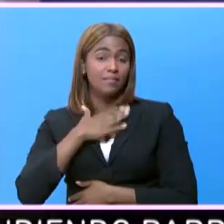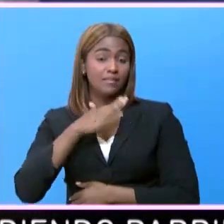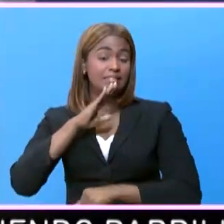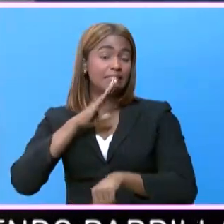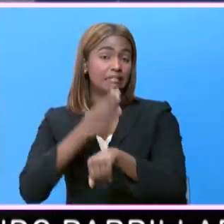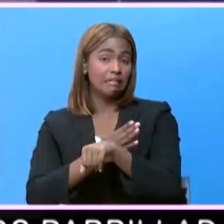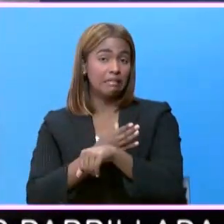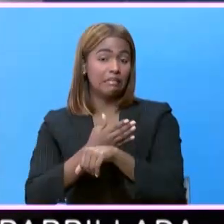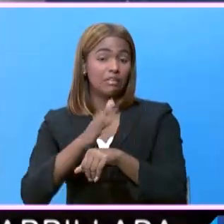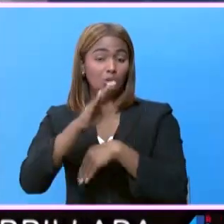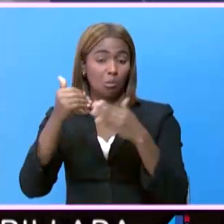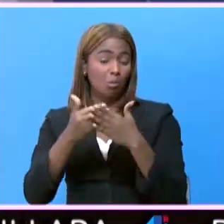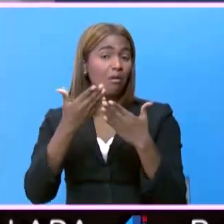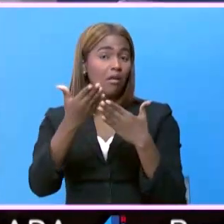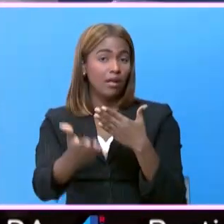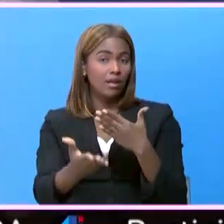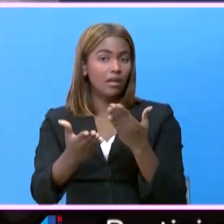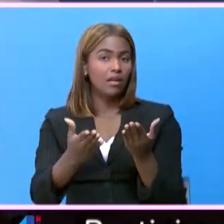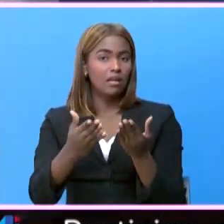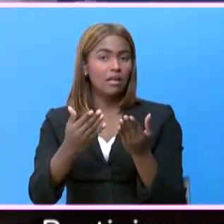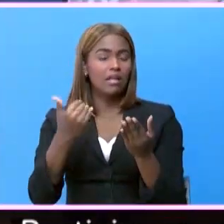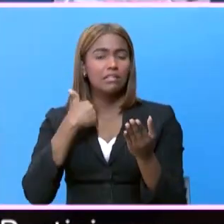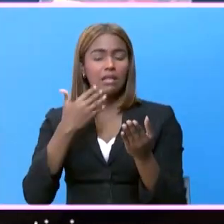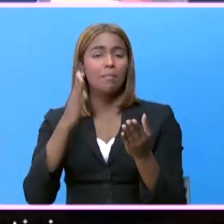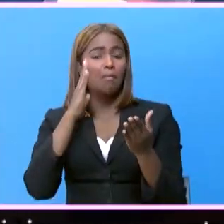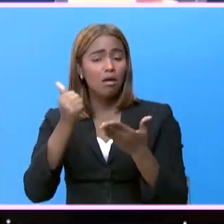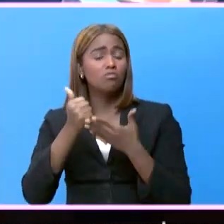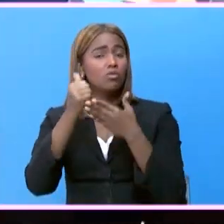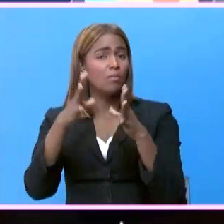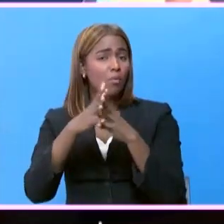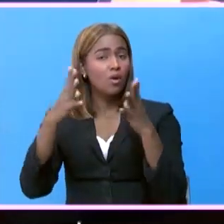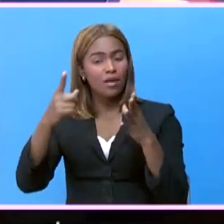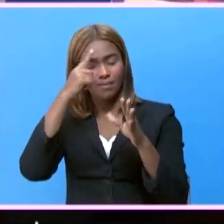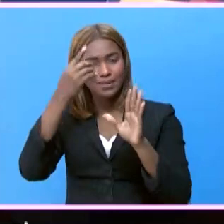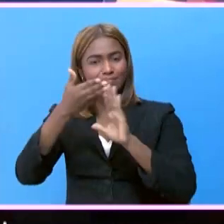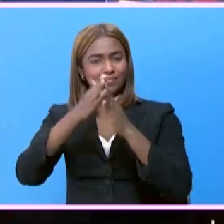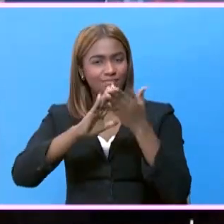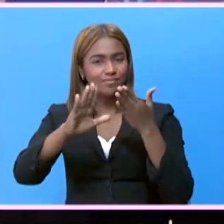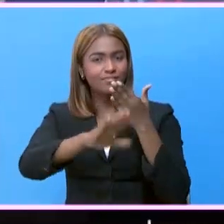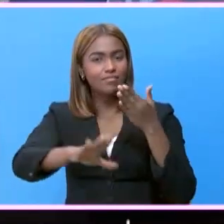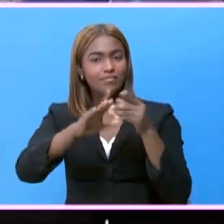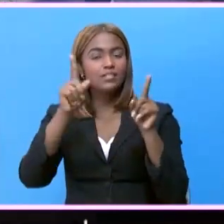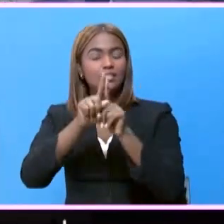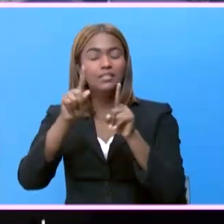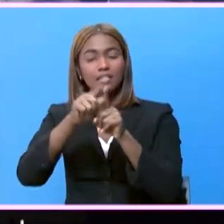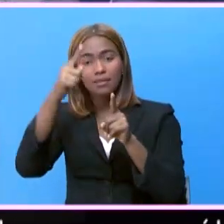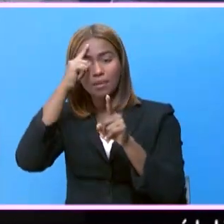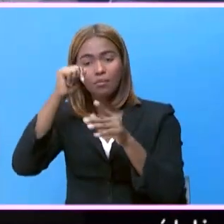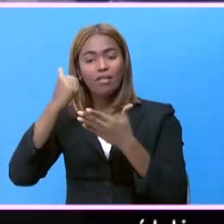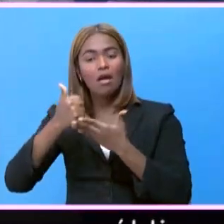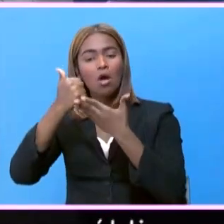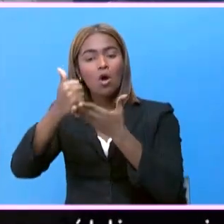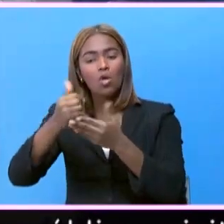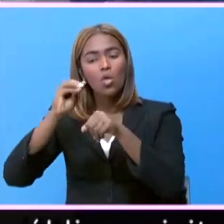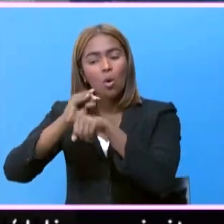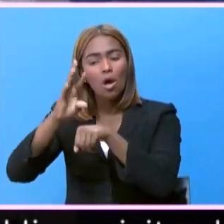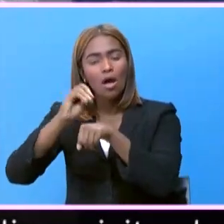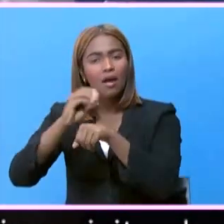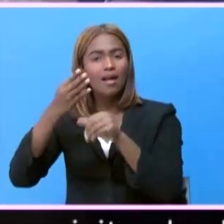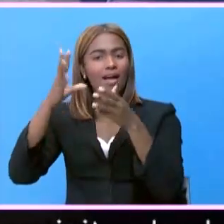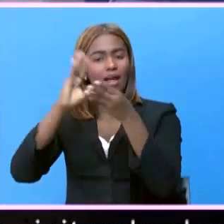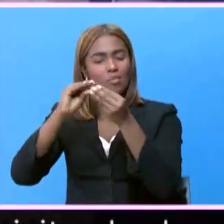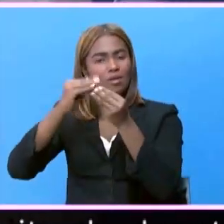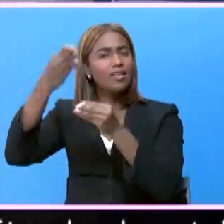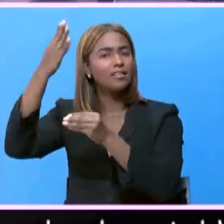los nietos míos están todos ahí y nos va a ser de mucho beneficio para la comunidad y también para inculcarle la palabra de Dios